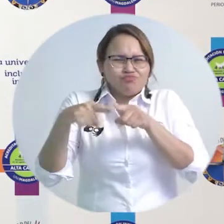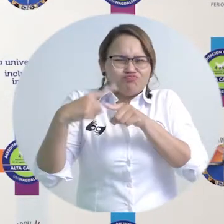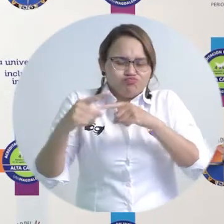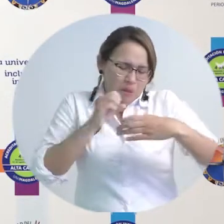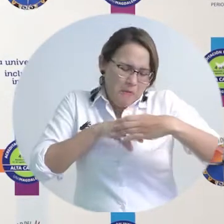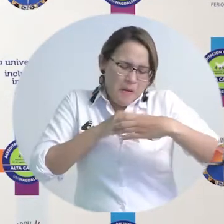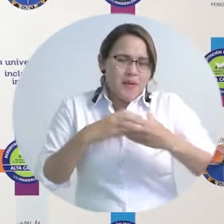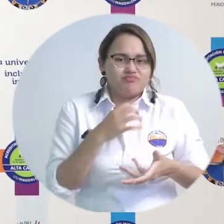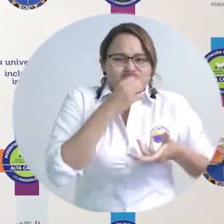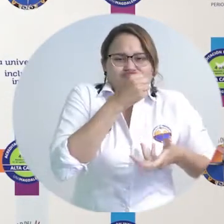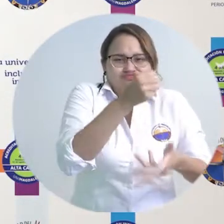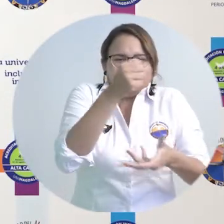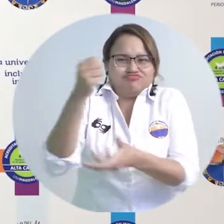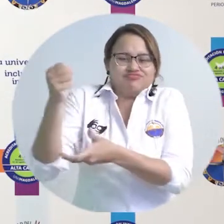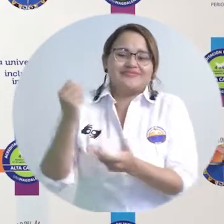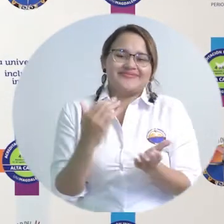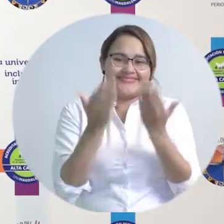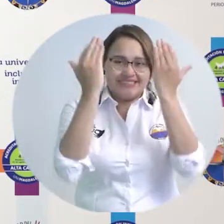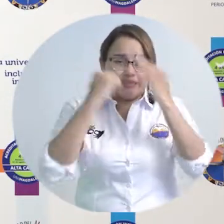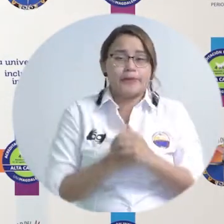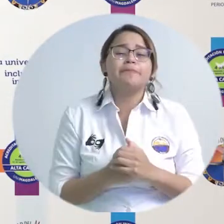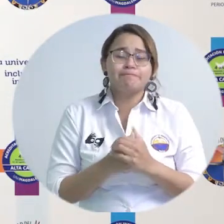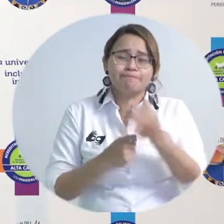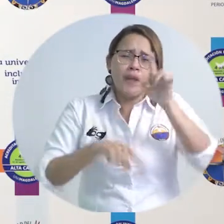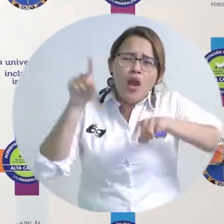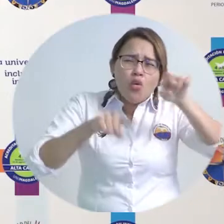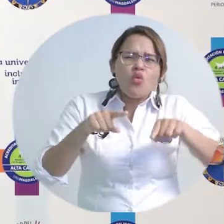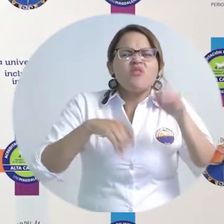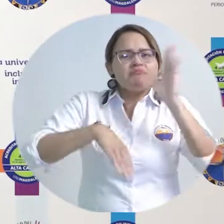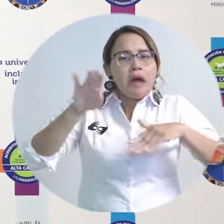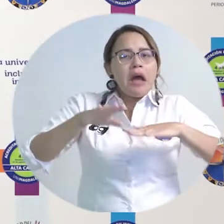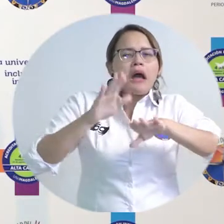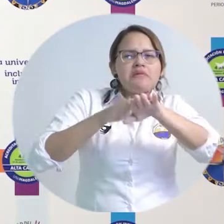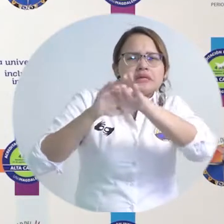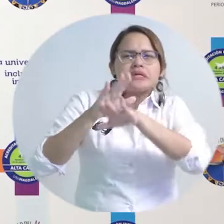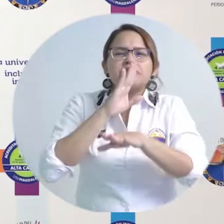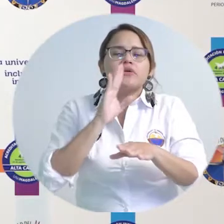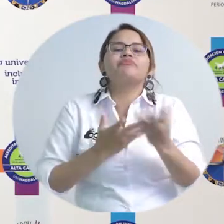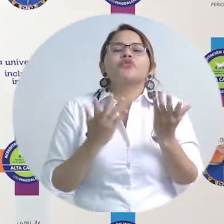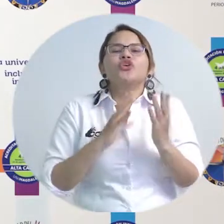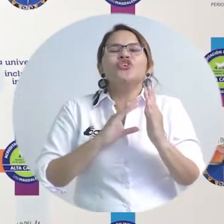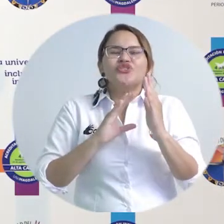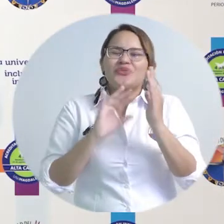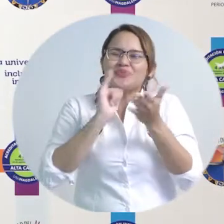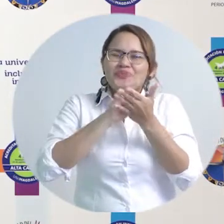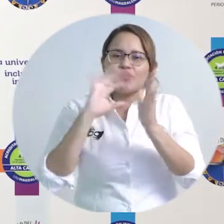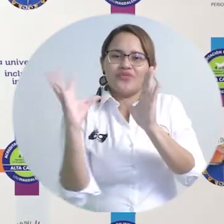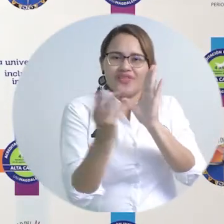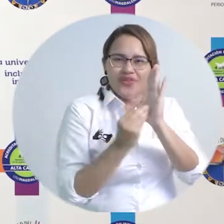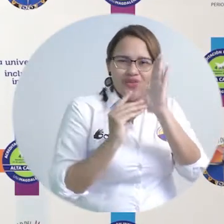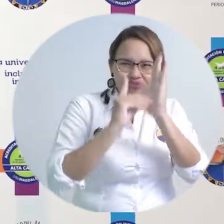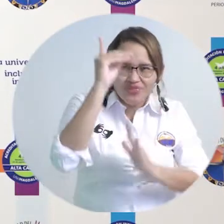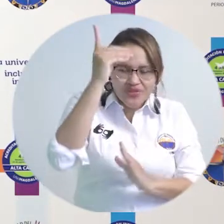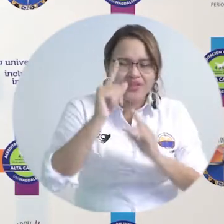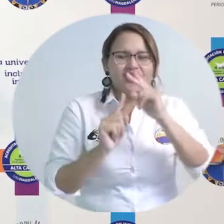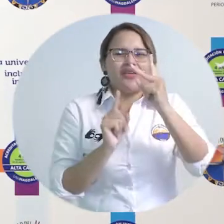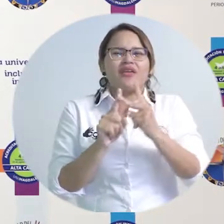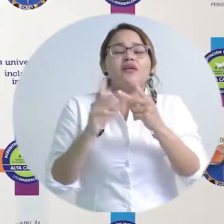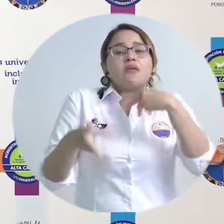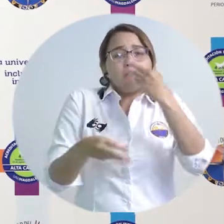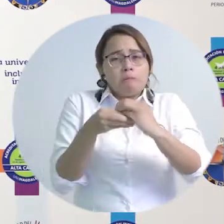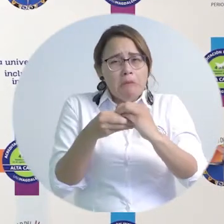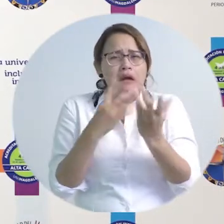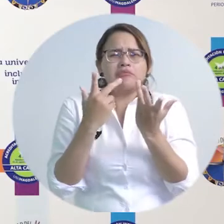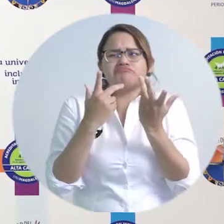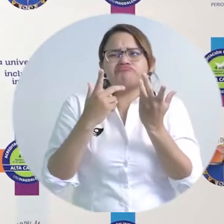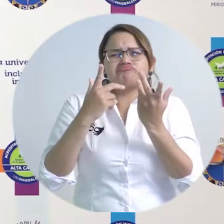haciendo solicitudes directamente a rectoría, a desarrollo estudiantil, a los representantes estudiantiles. Pero además, los que durante la semana que seguimos